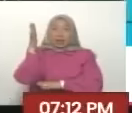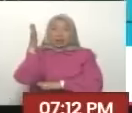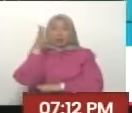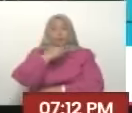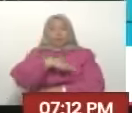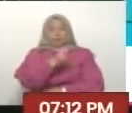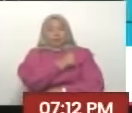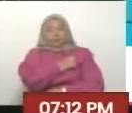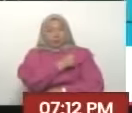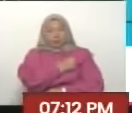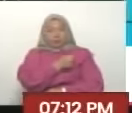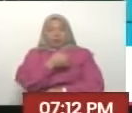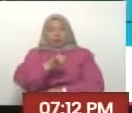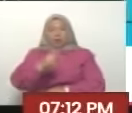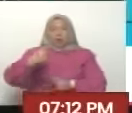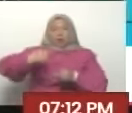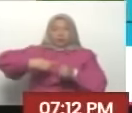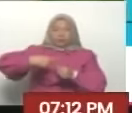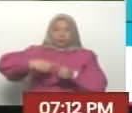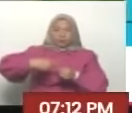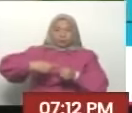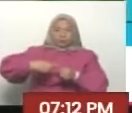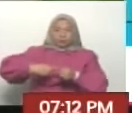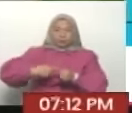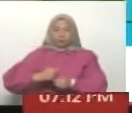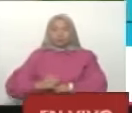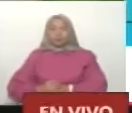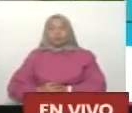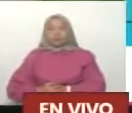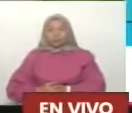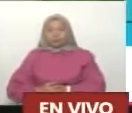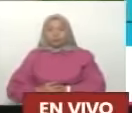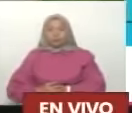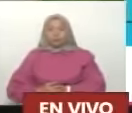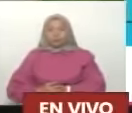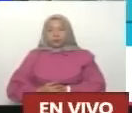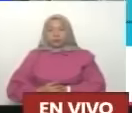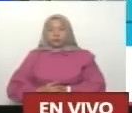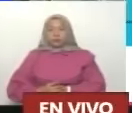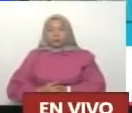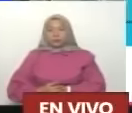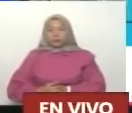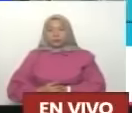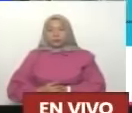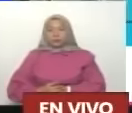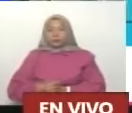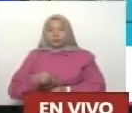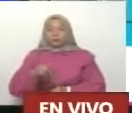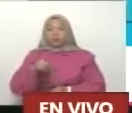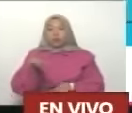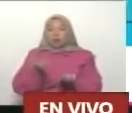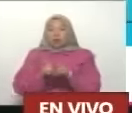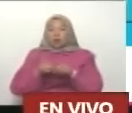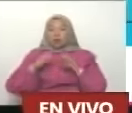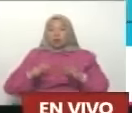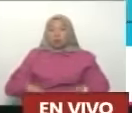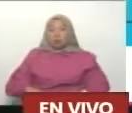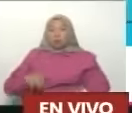entra dice restos mortales del gran mariscal de Ayacucho